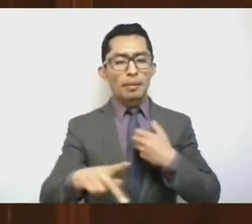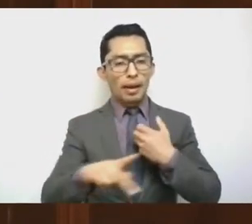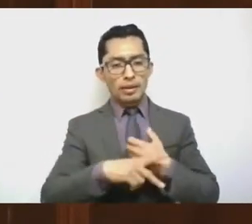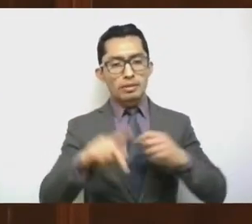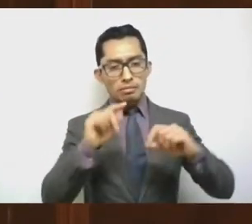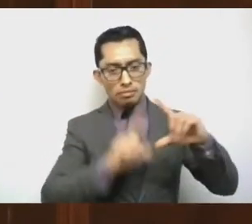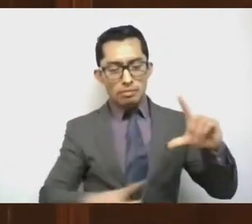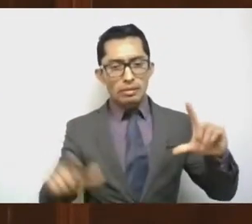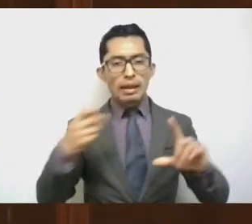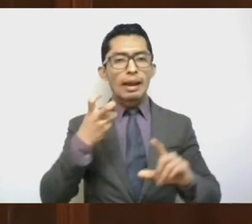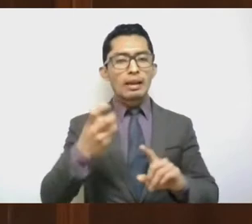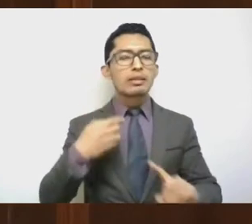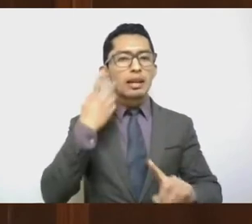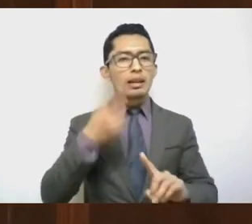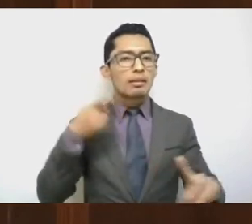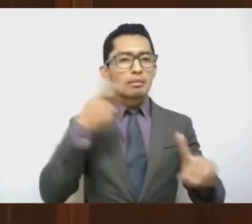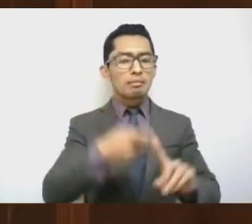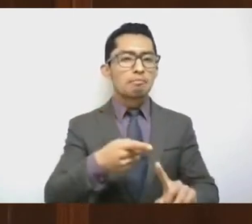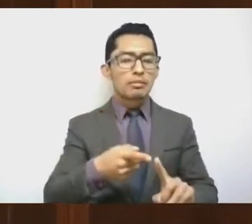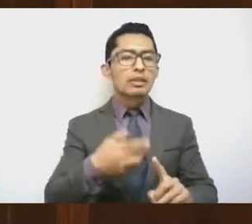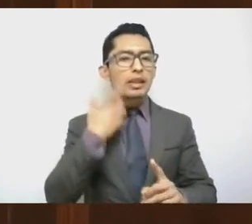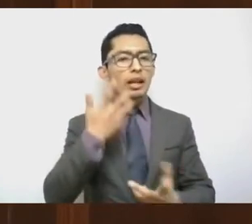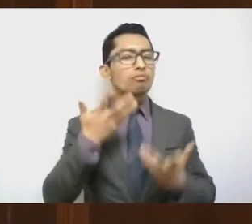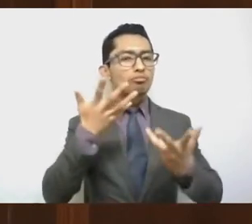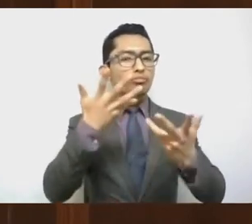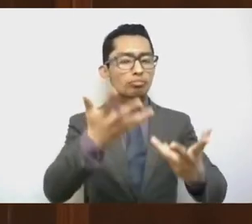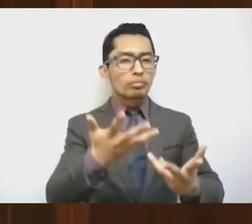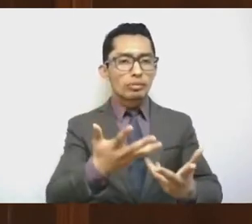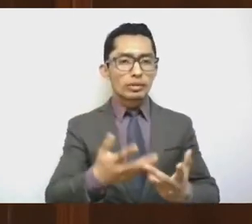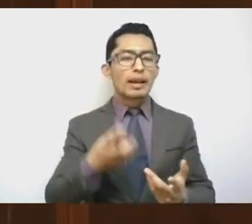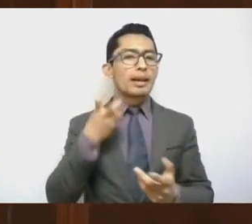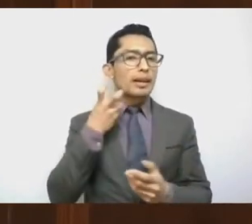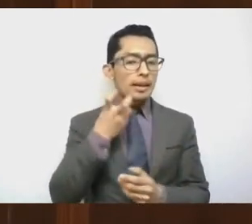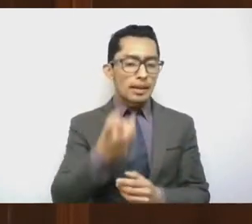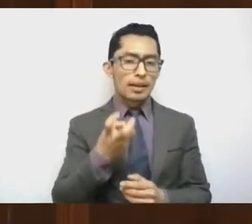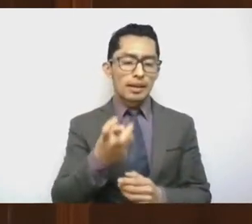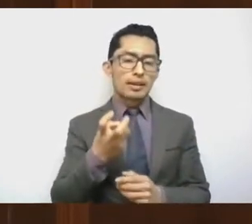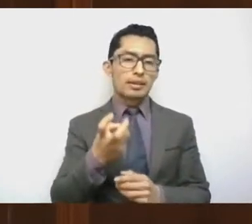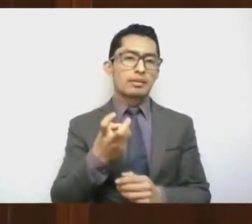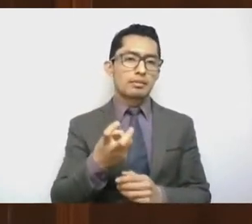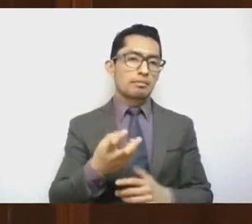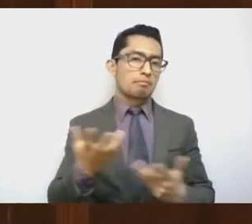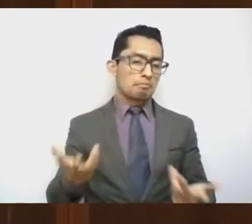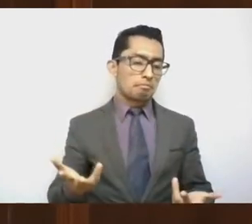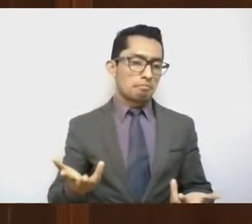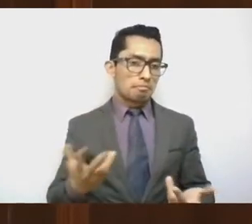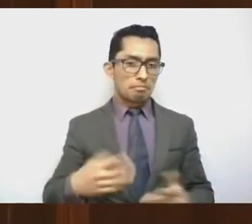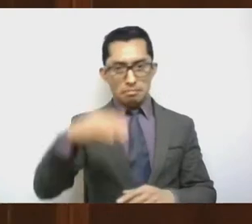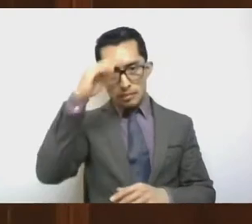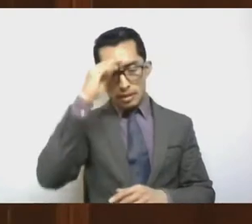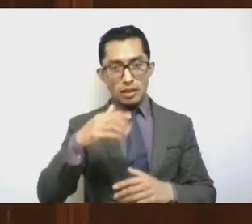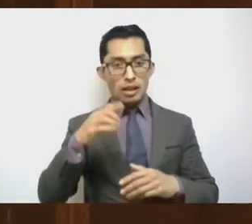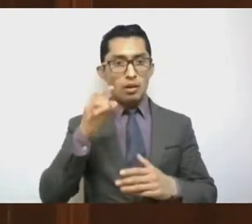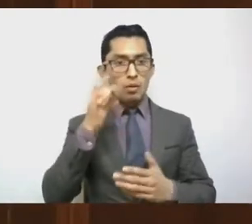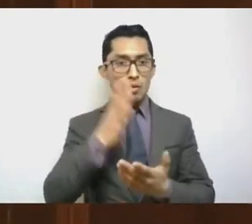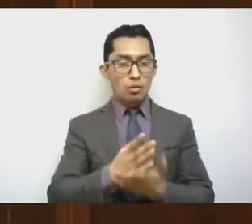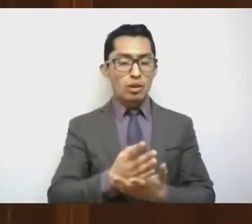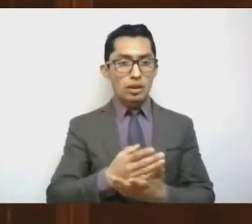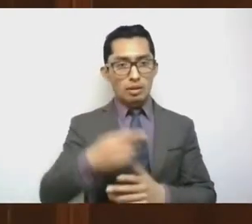Eso es lo que nos inspira y es lo que nos marca la pauta, no solamente en la acción, sino también